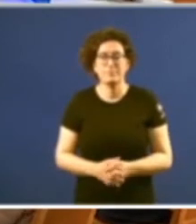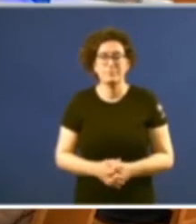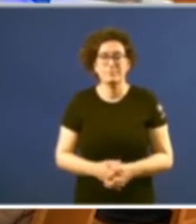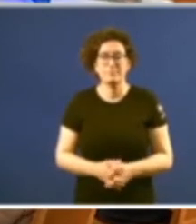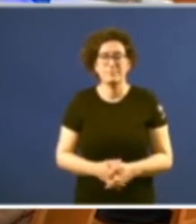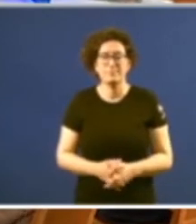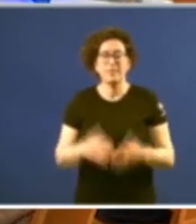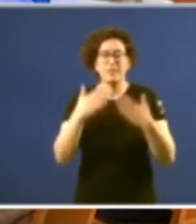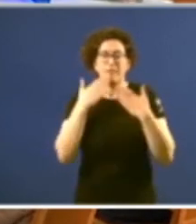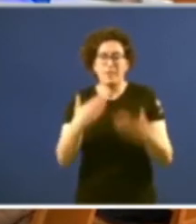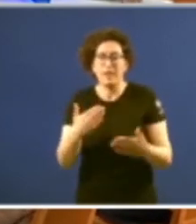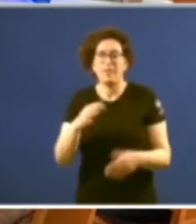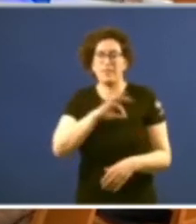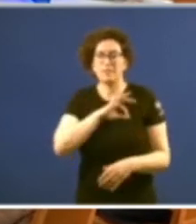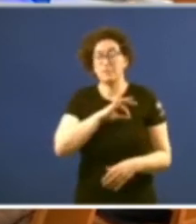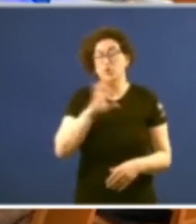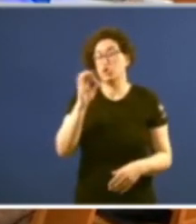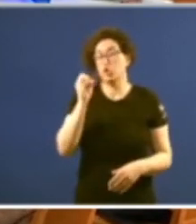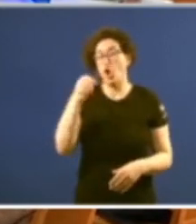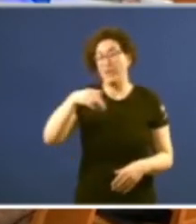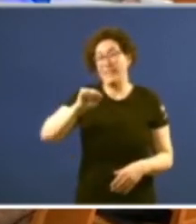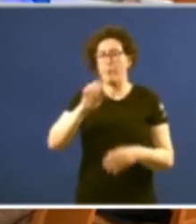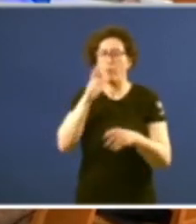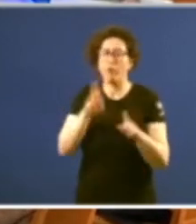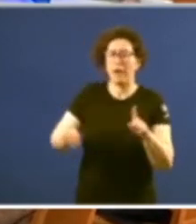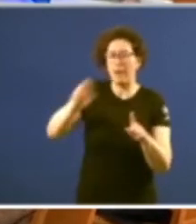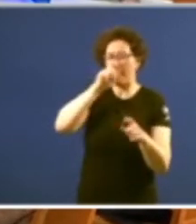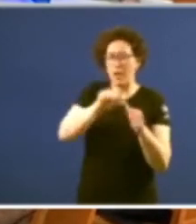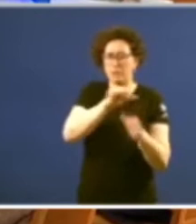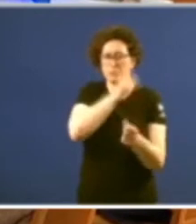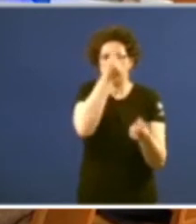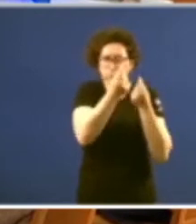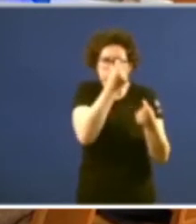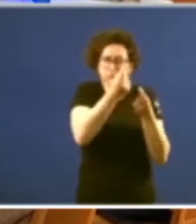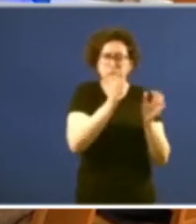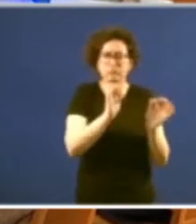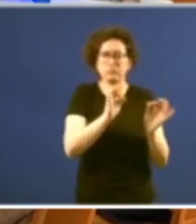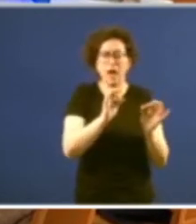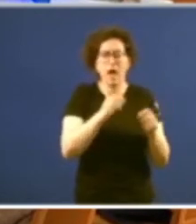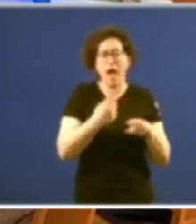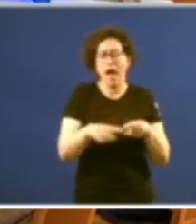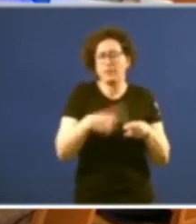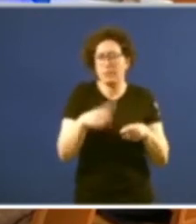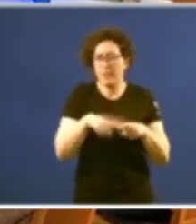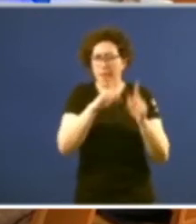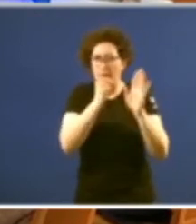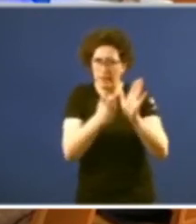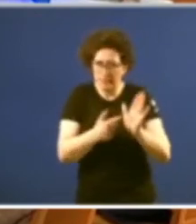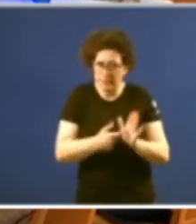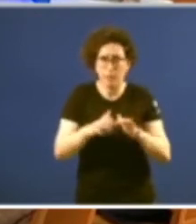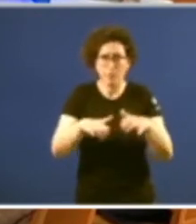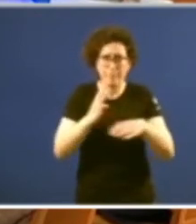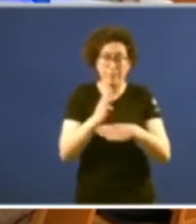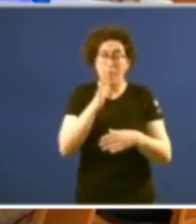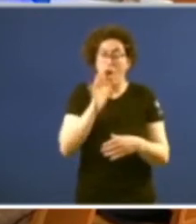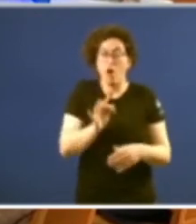gracias Sonia por este repaso exhaustivo por la actividad legislativa de este parlamento